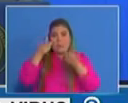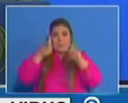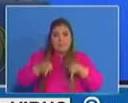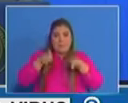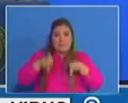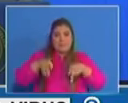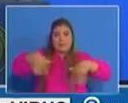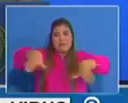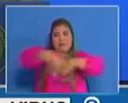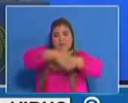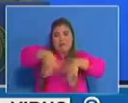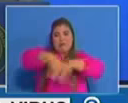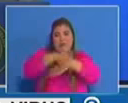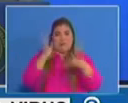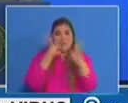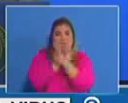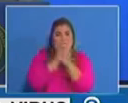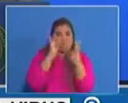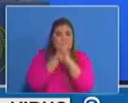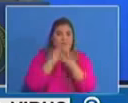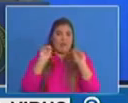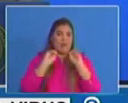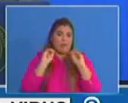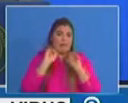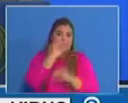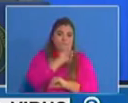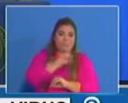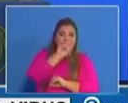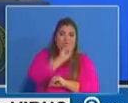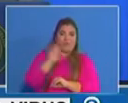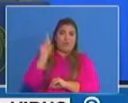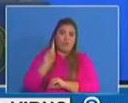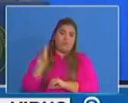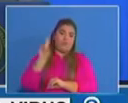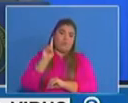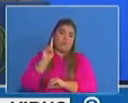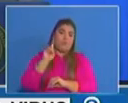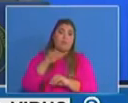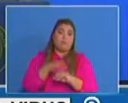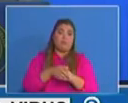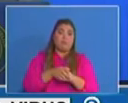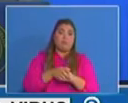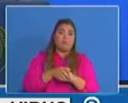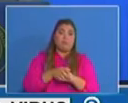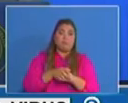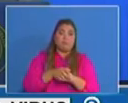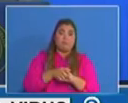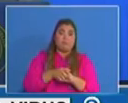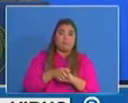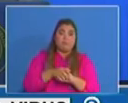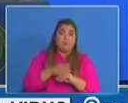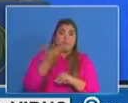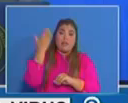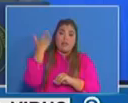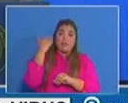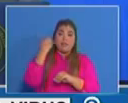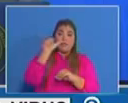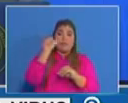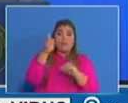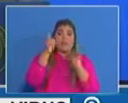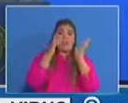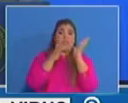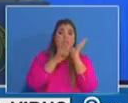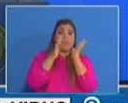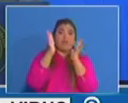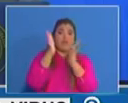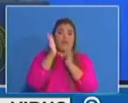observan a partir del 10 de abril aproximadamente, esa línea verde que venía en aumento se ha pasado a ser